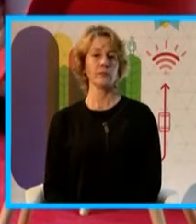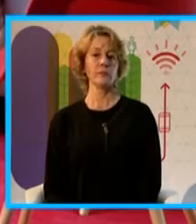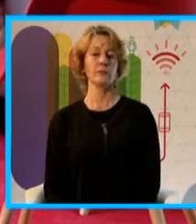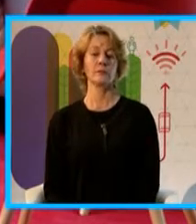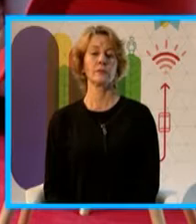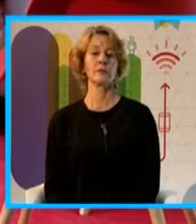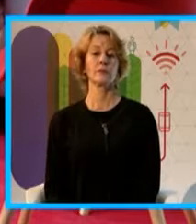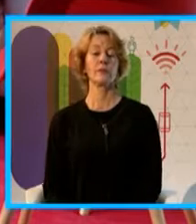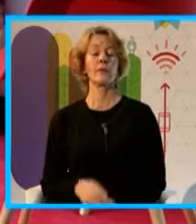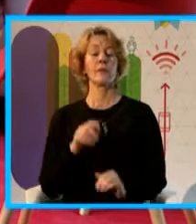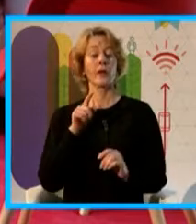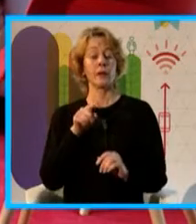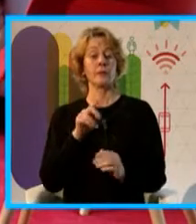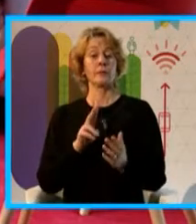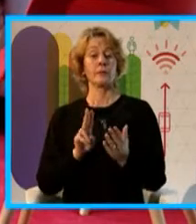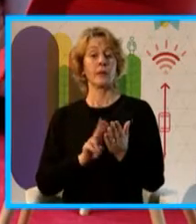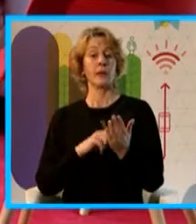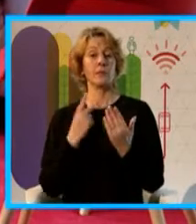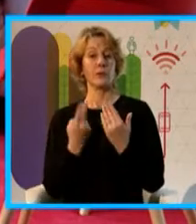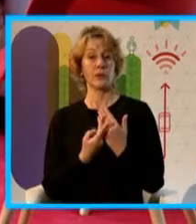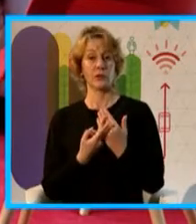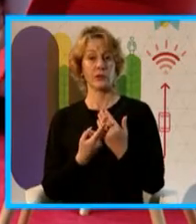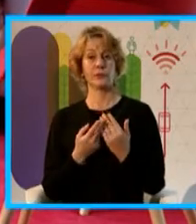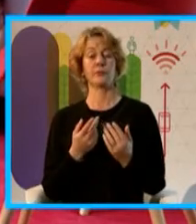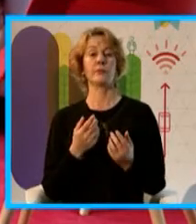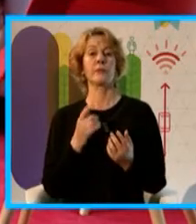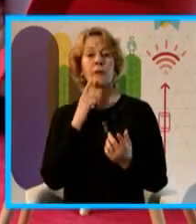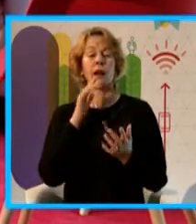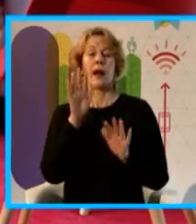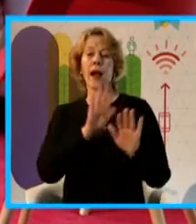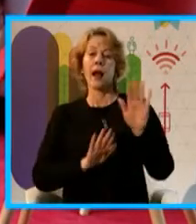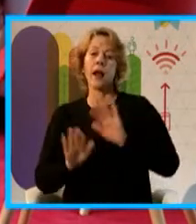Este proyecto de acondicionamiento lumínico del Parque Rodó,